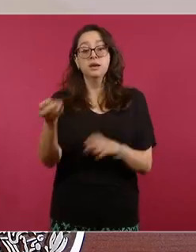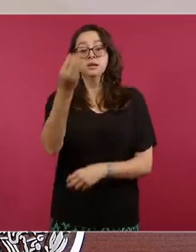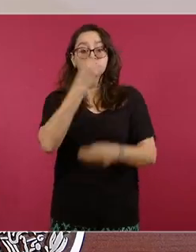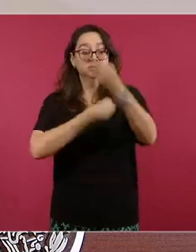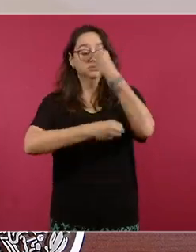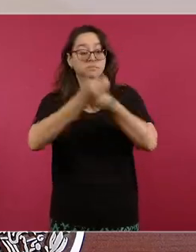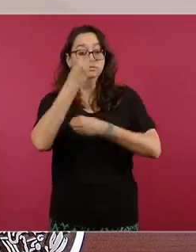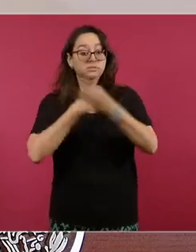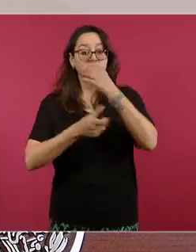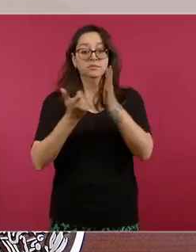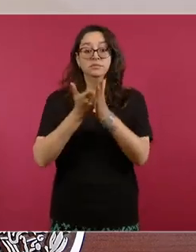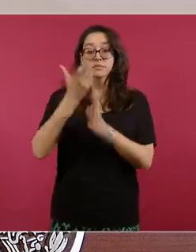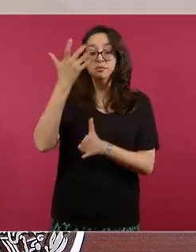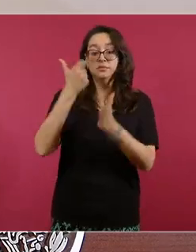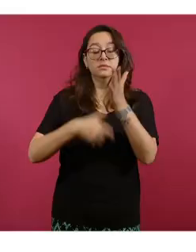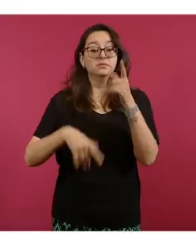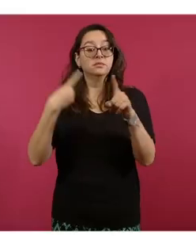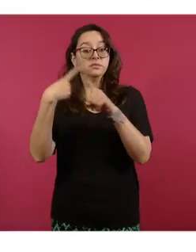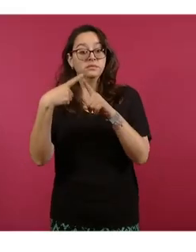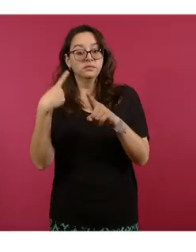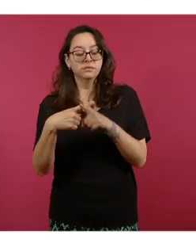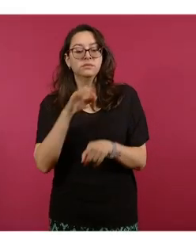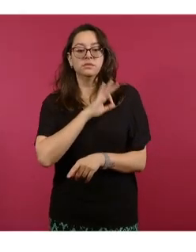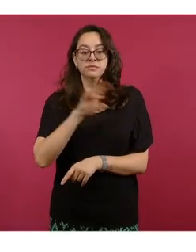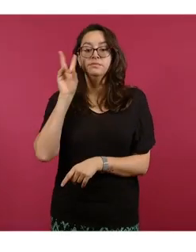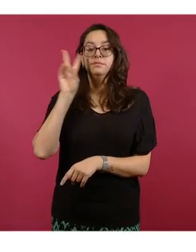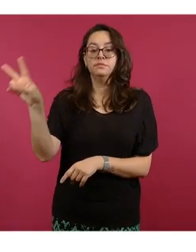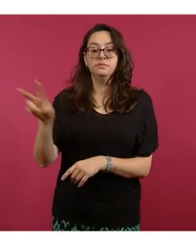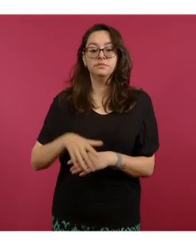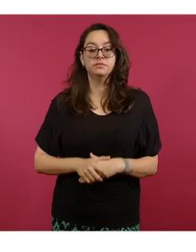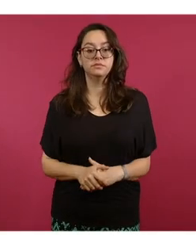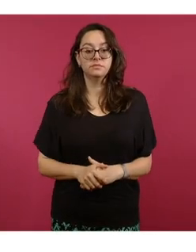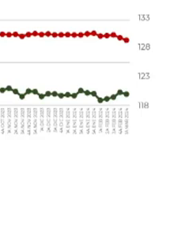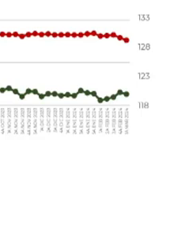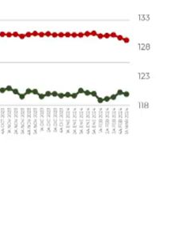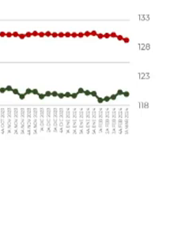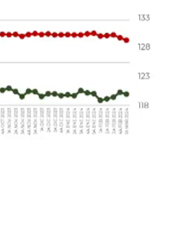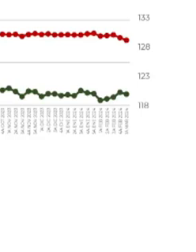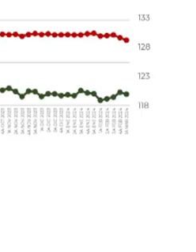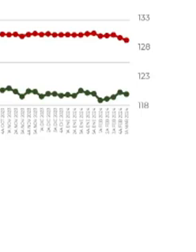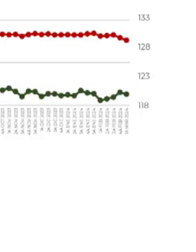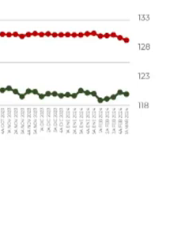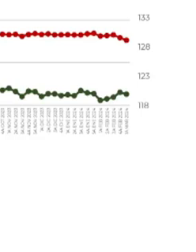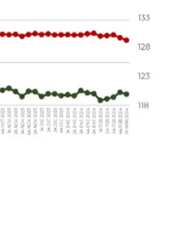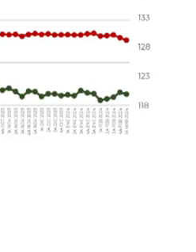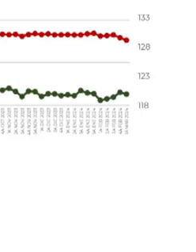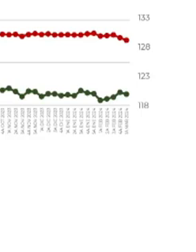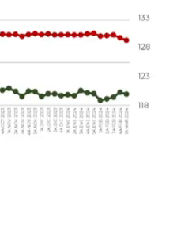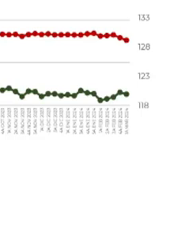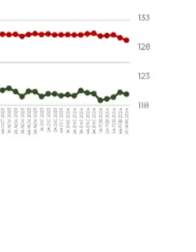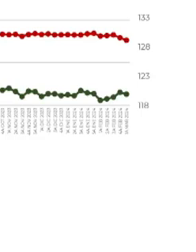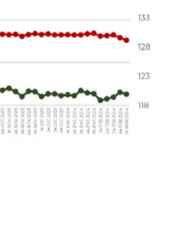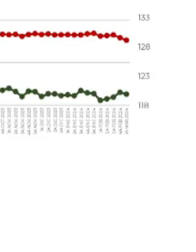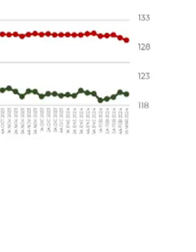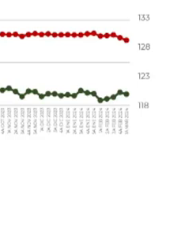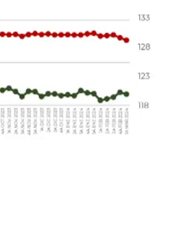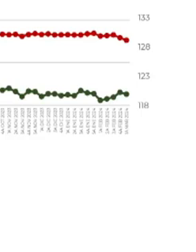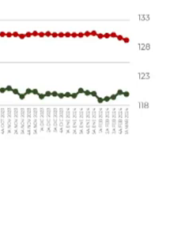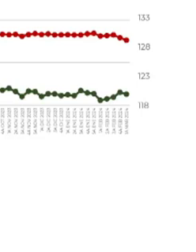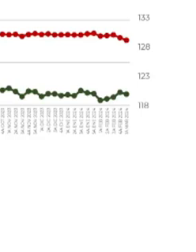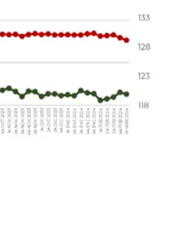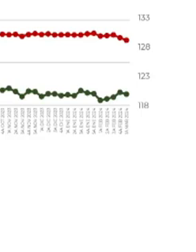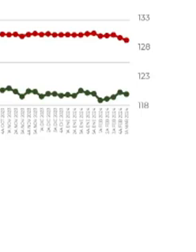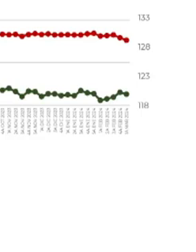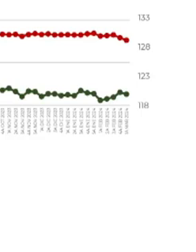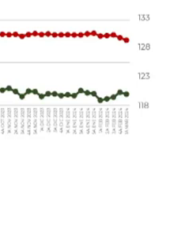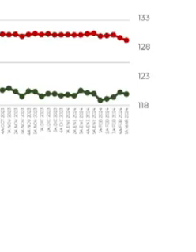básica, como podemos ver en la gráfica, el índice nacional de precios al consumidor, subrayo nuevamente en el rubro